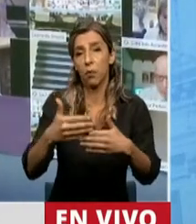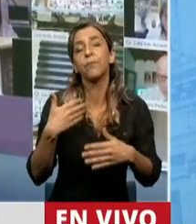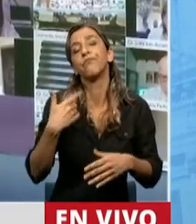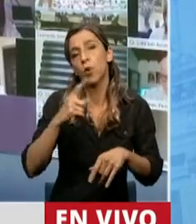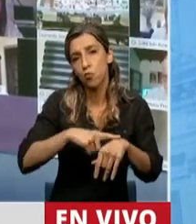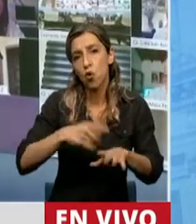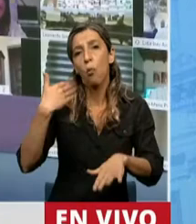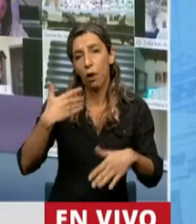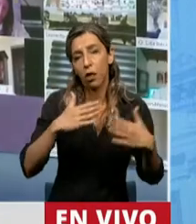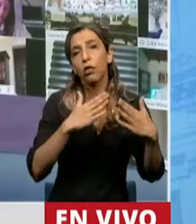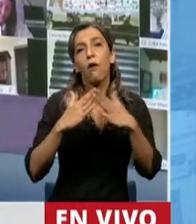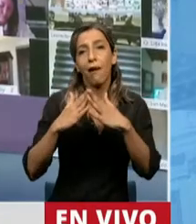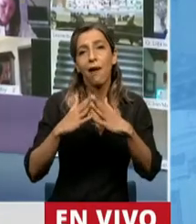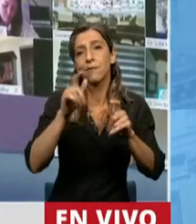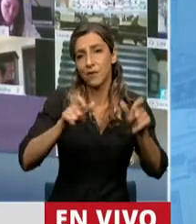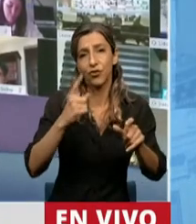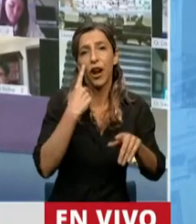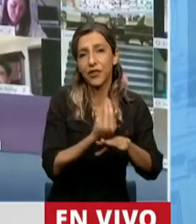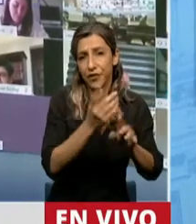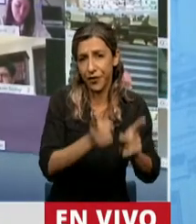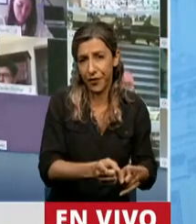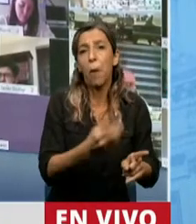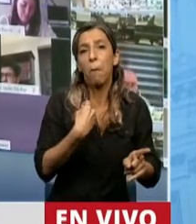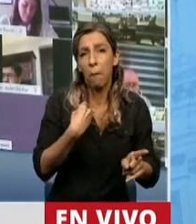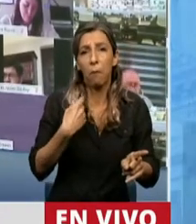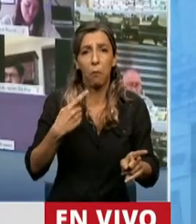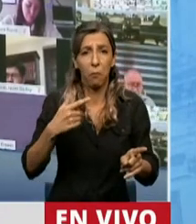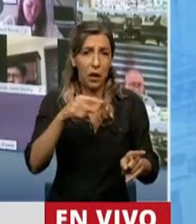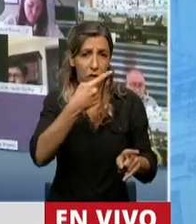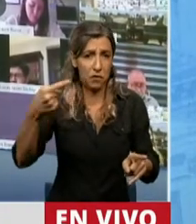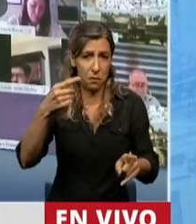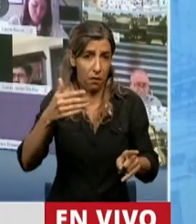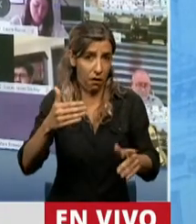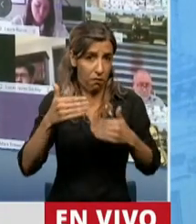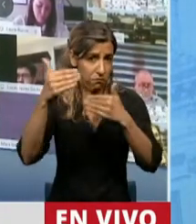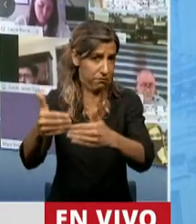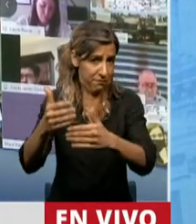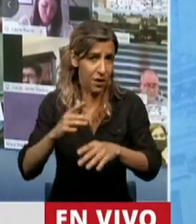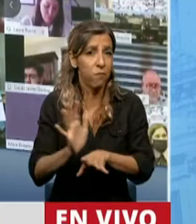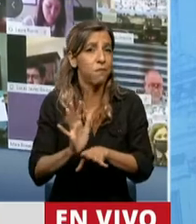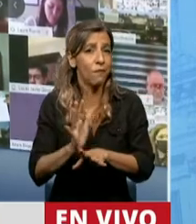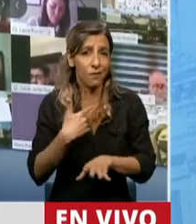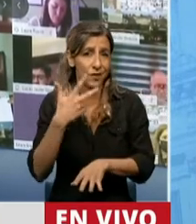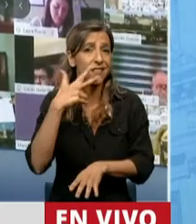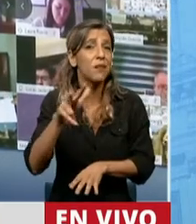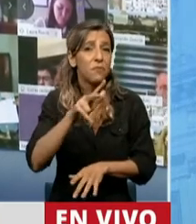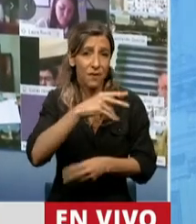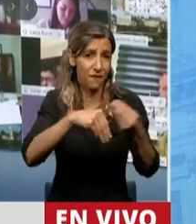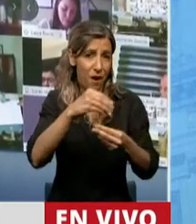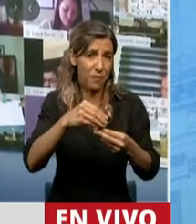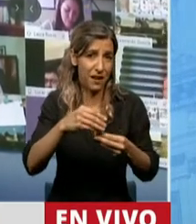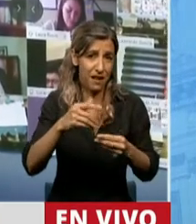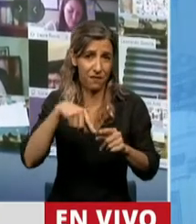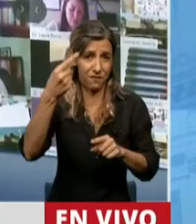que estaba planteado para esta semana, sigue planteado el desalojo de las 3.000 familias que están allí